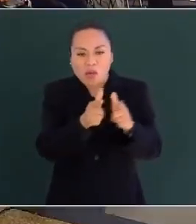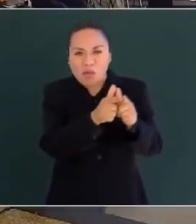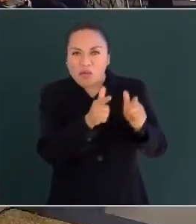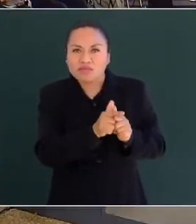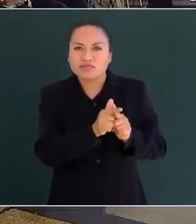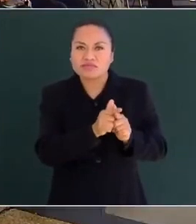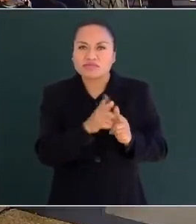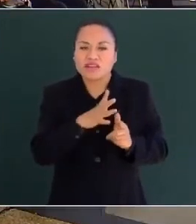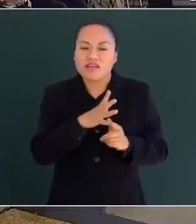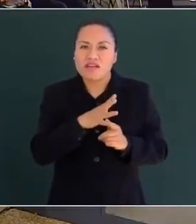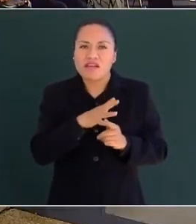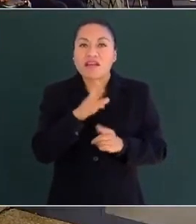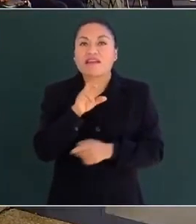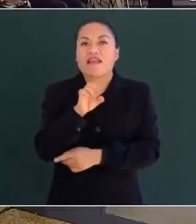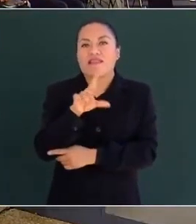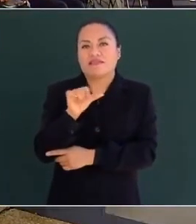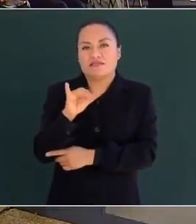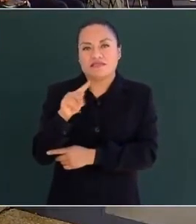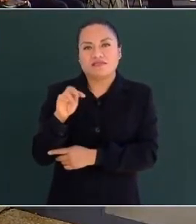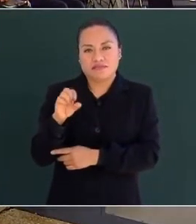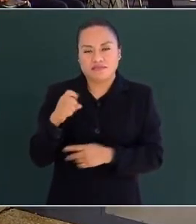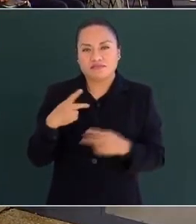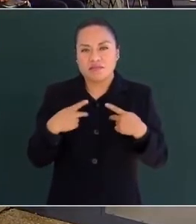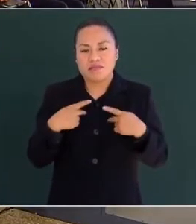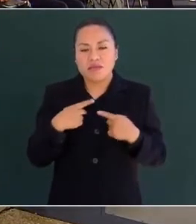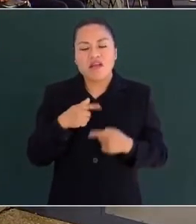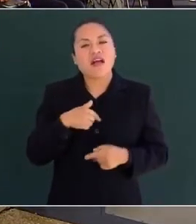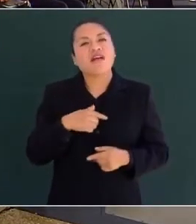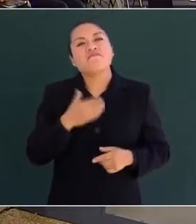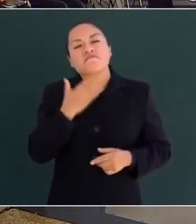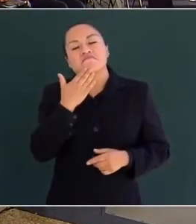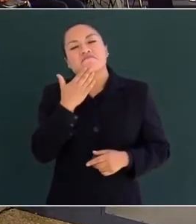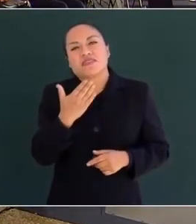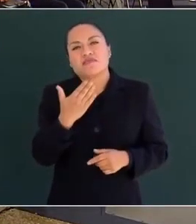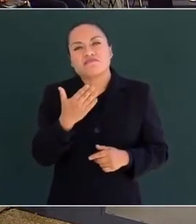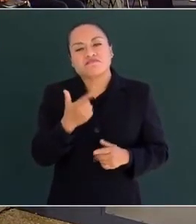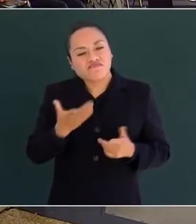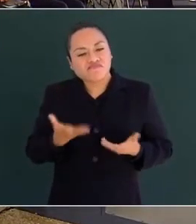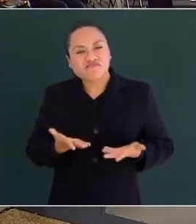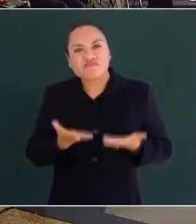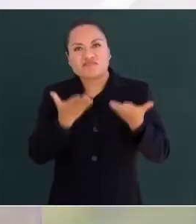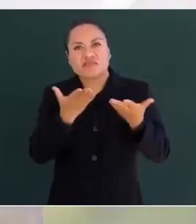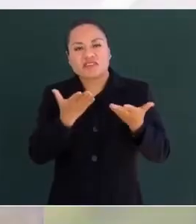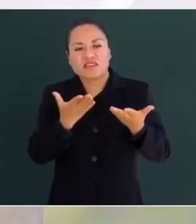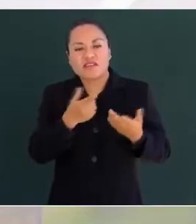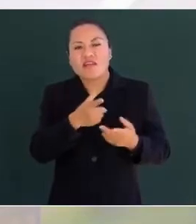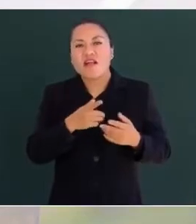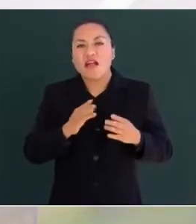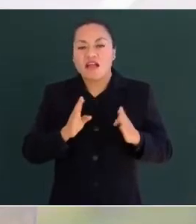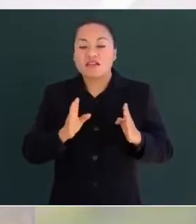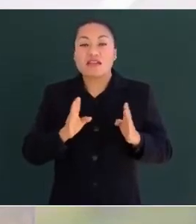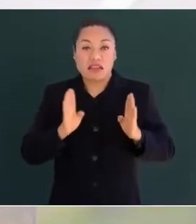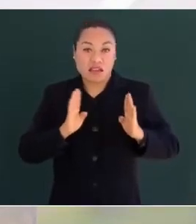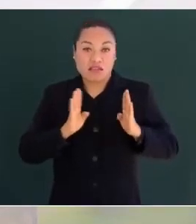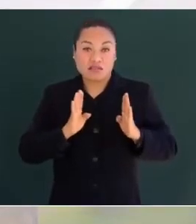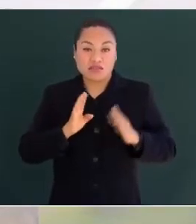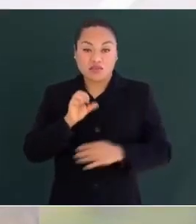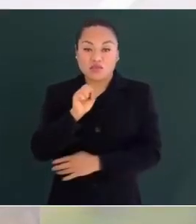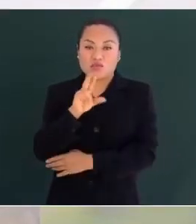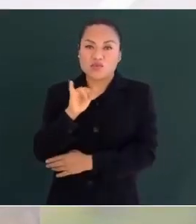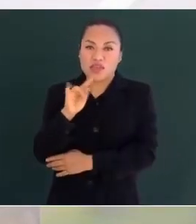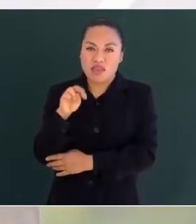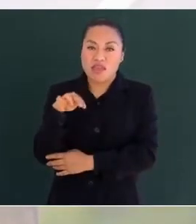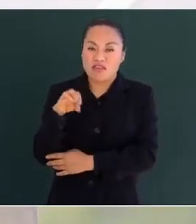como eran las realistas, la satisfacción de levantar de la nada al ejército suriano,